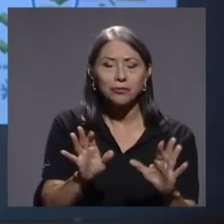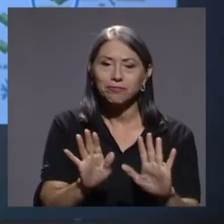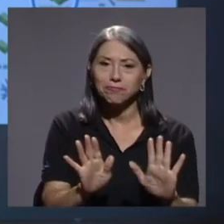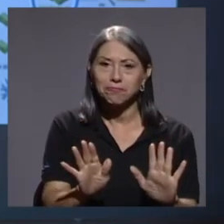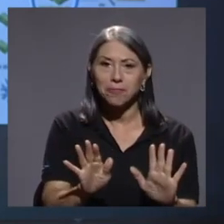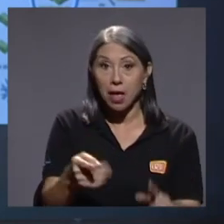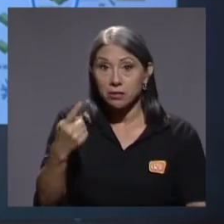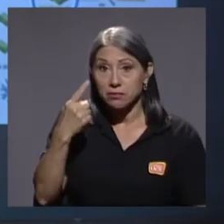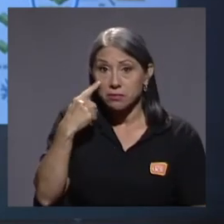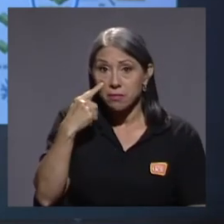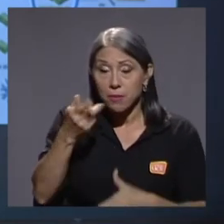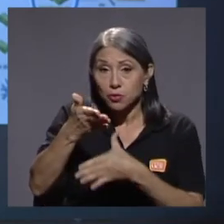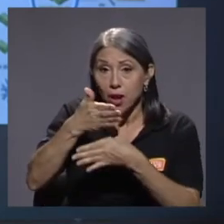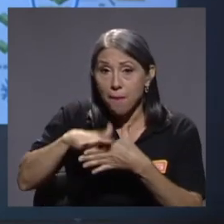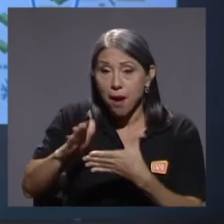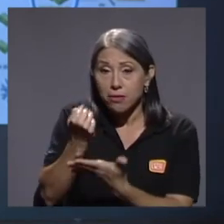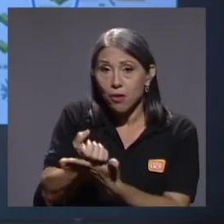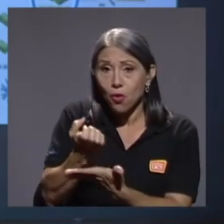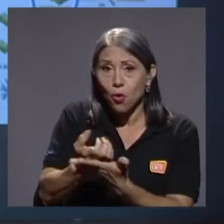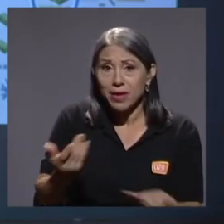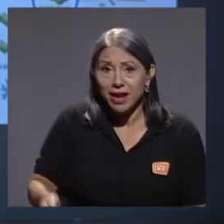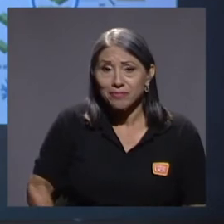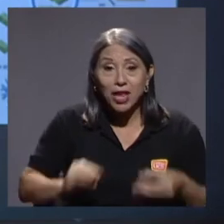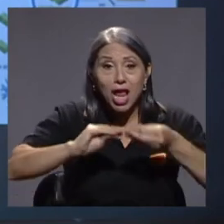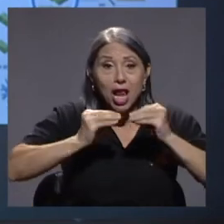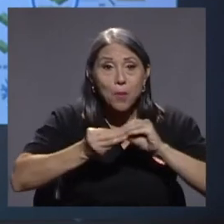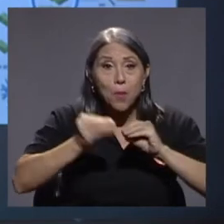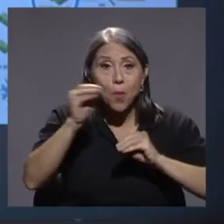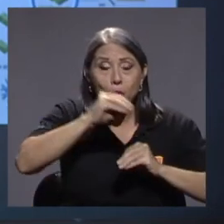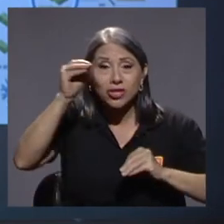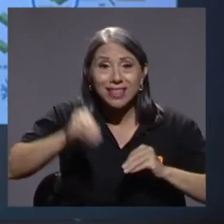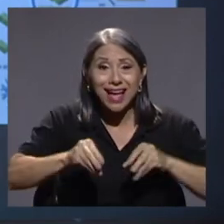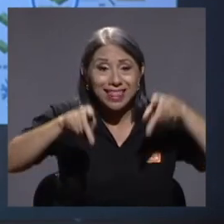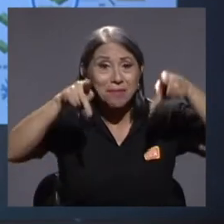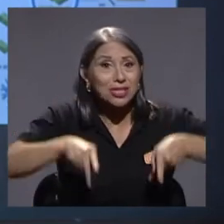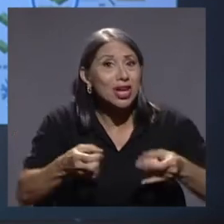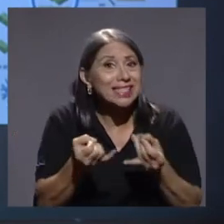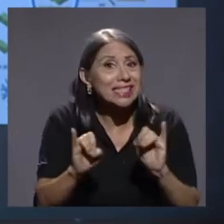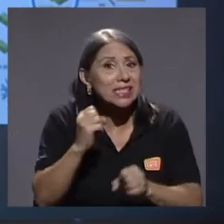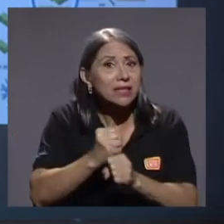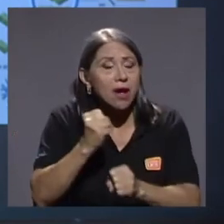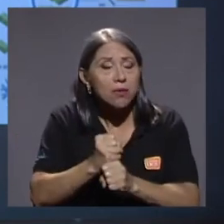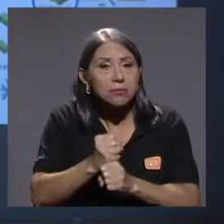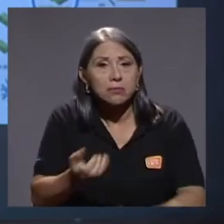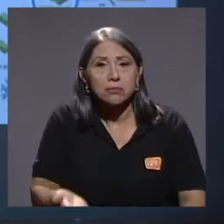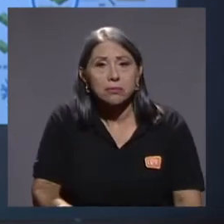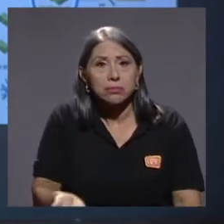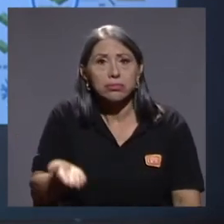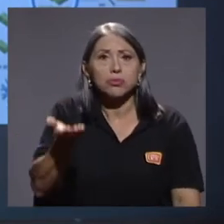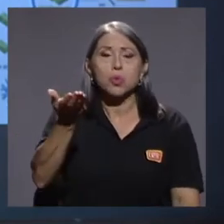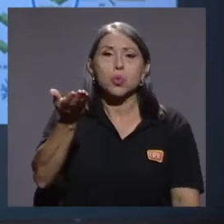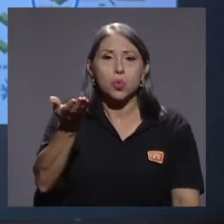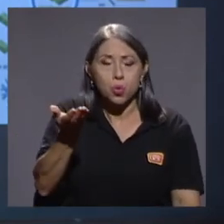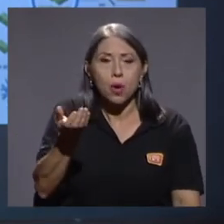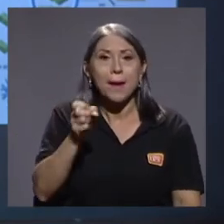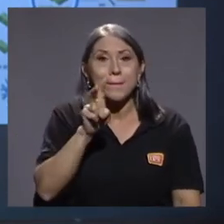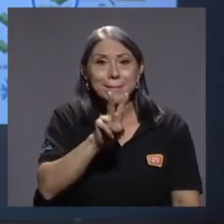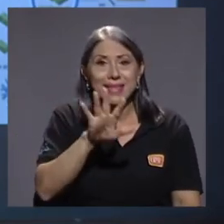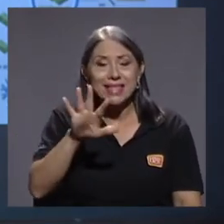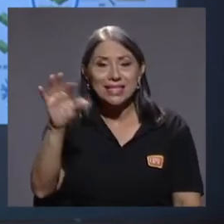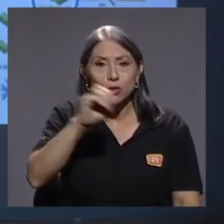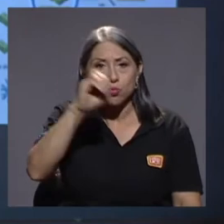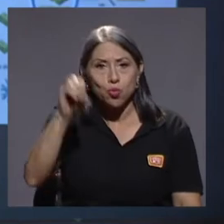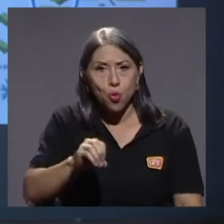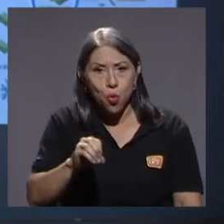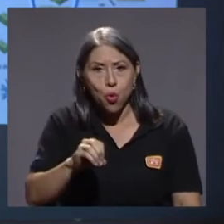bueno, el desempleo ha crecido. Llegamos a tener un desempleo del 25%,